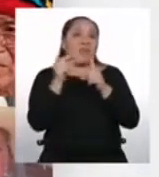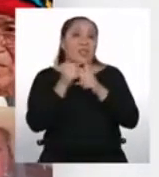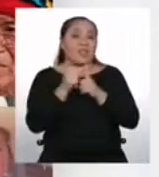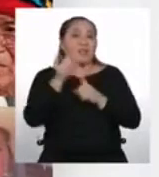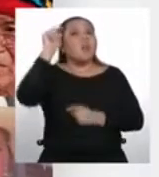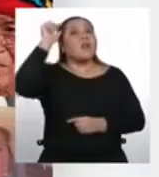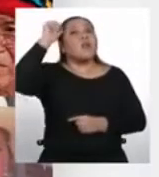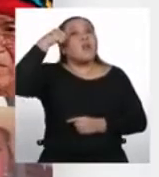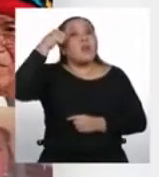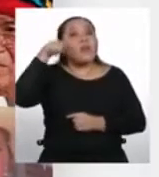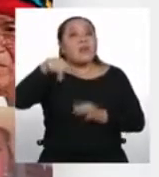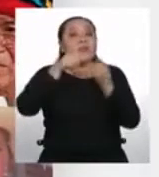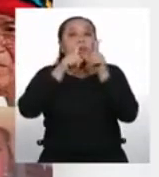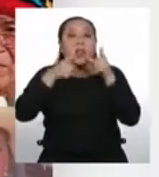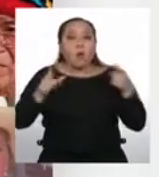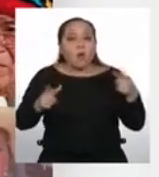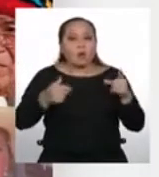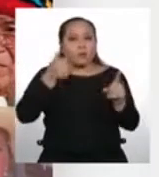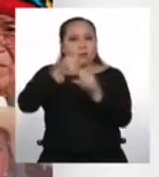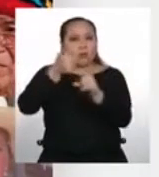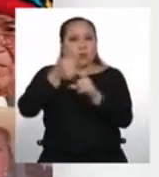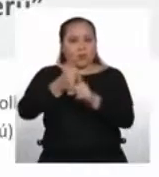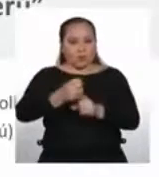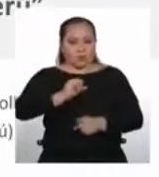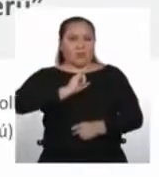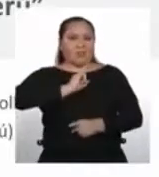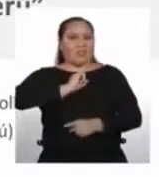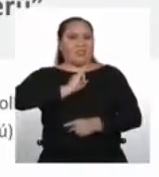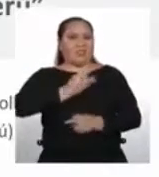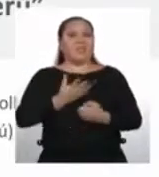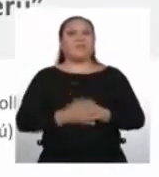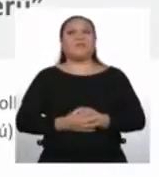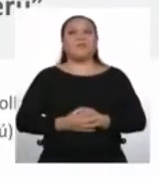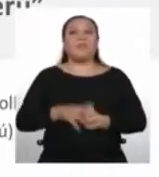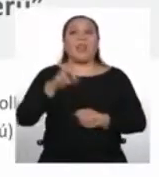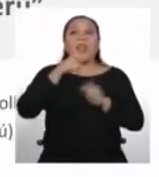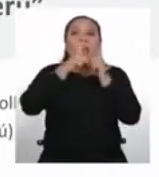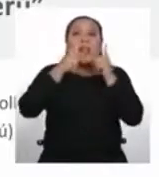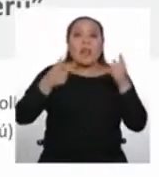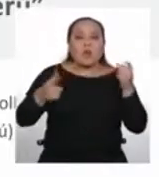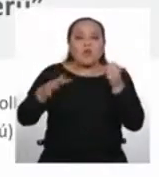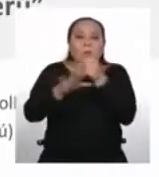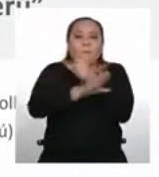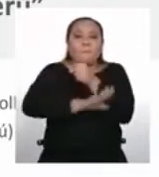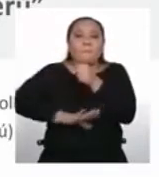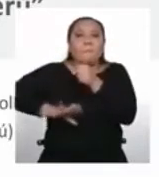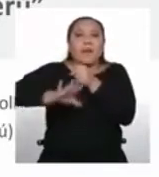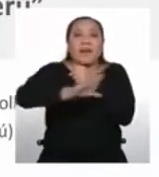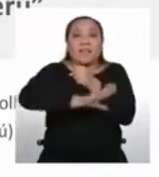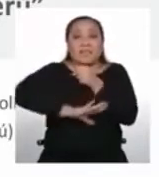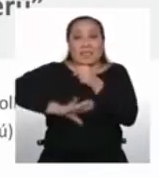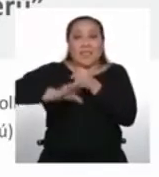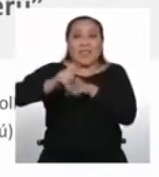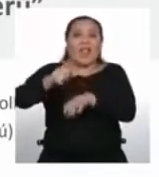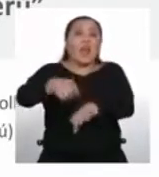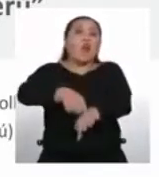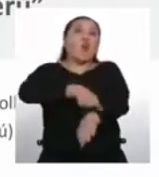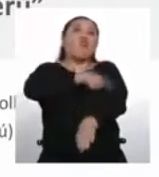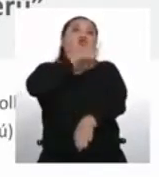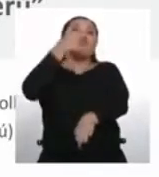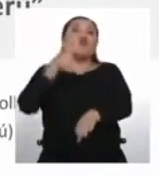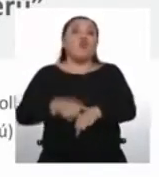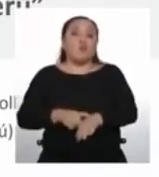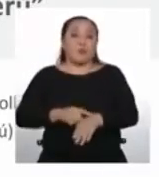lenguas contribuyen a definir nuestra identidad. Las lenguas son fundamento de la tradición oral y de la